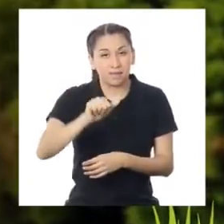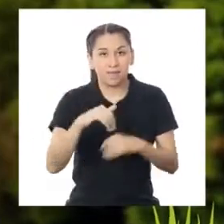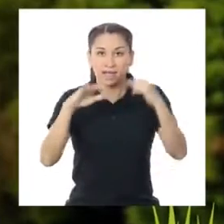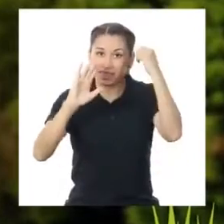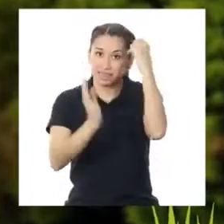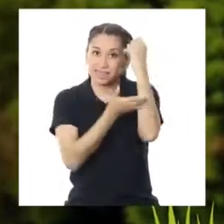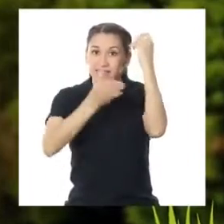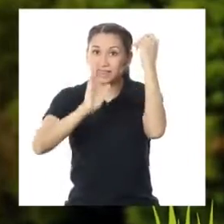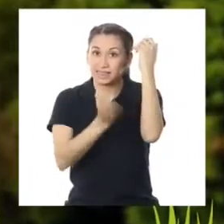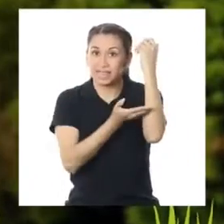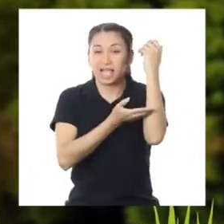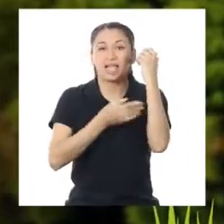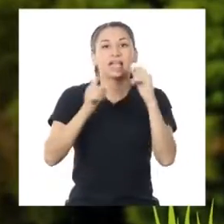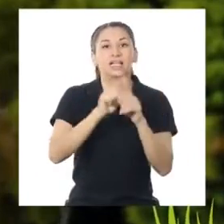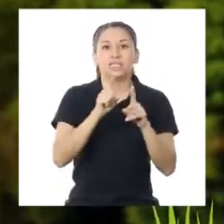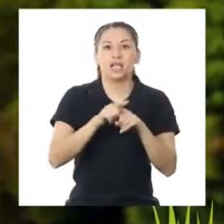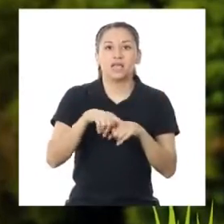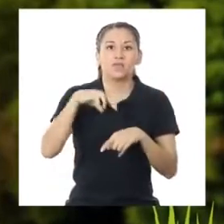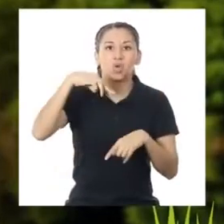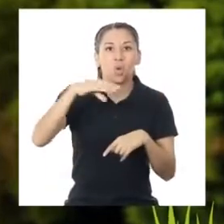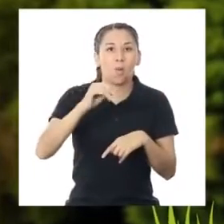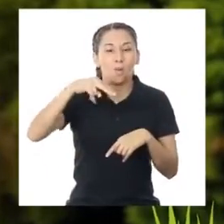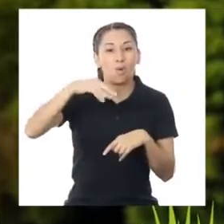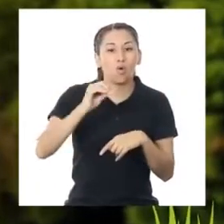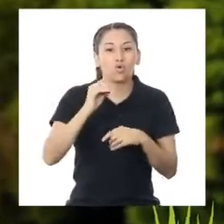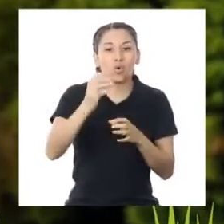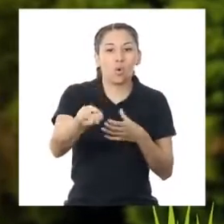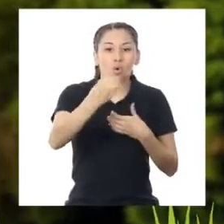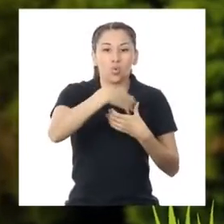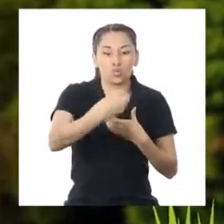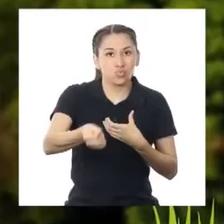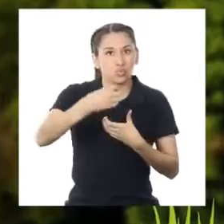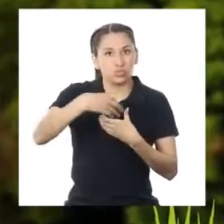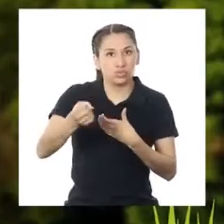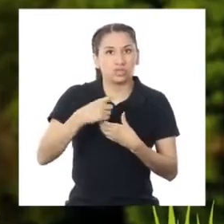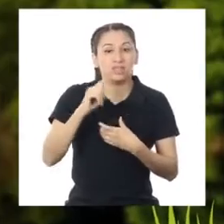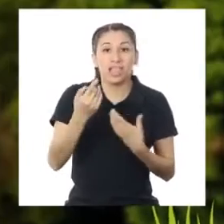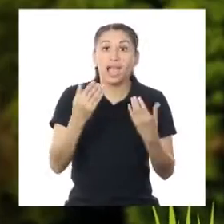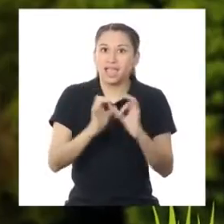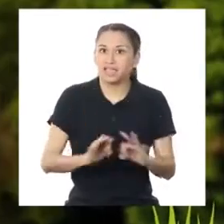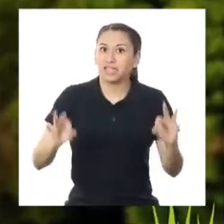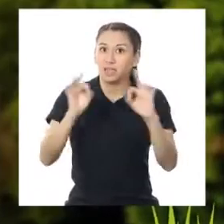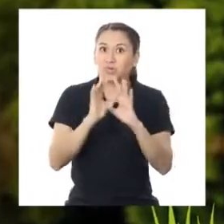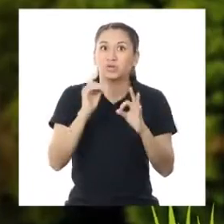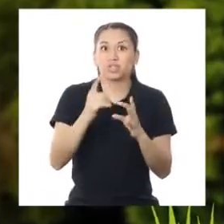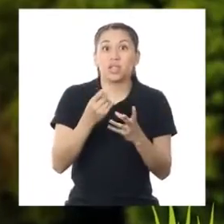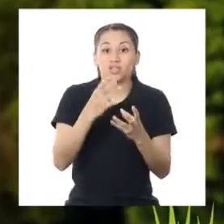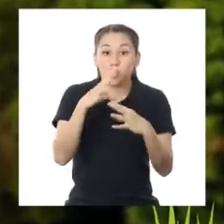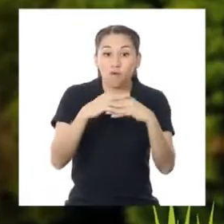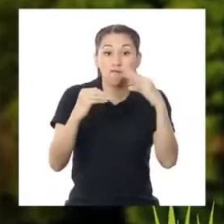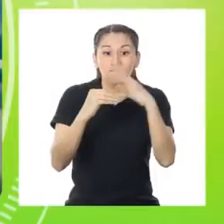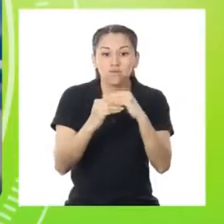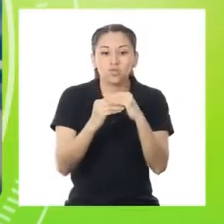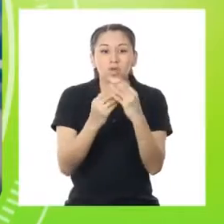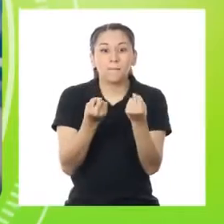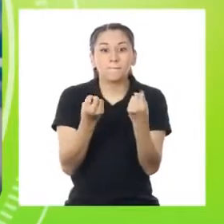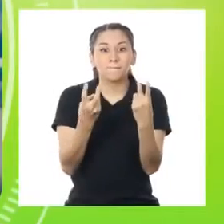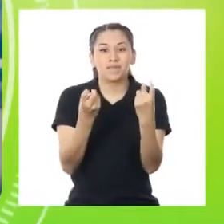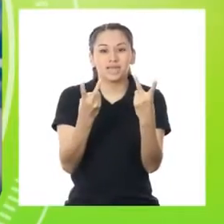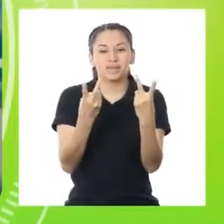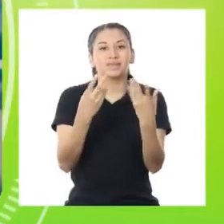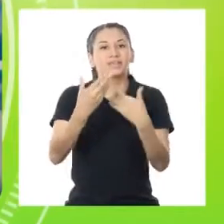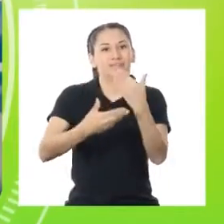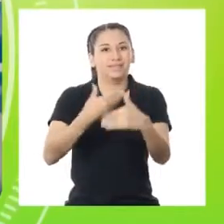y el monocultivo, con la finalidad de que den buenos frutos y sean productivas. ¿Y